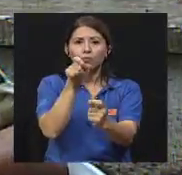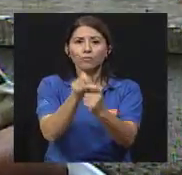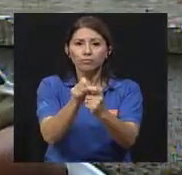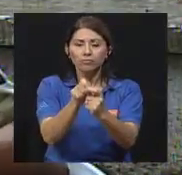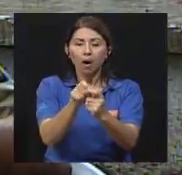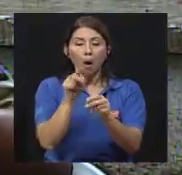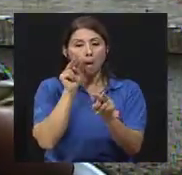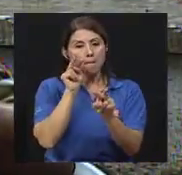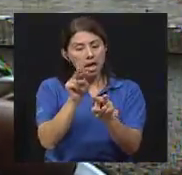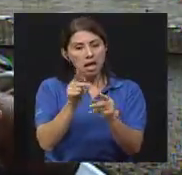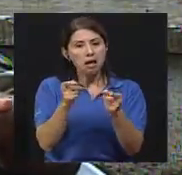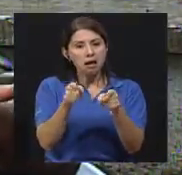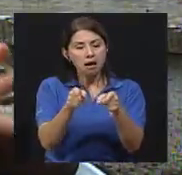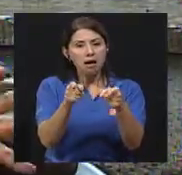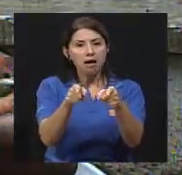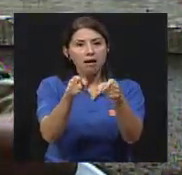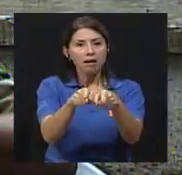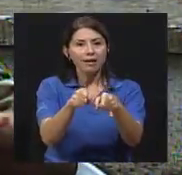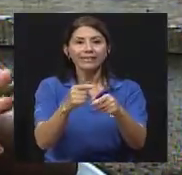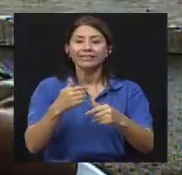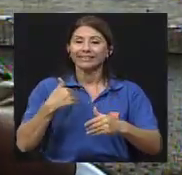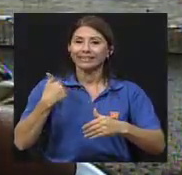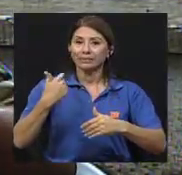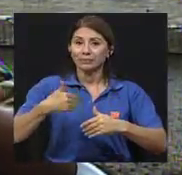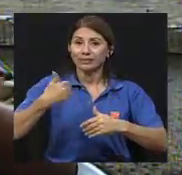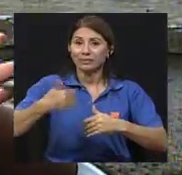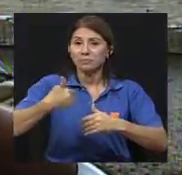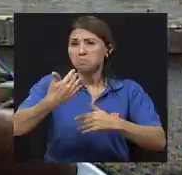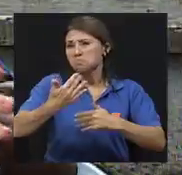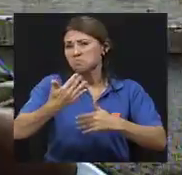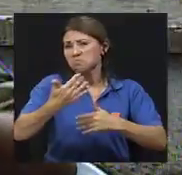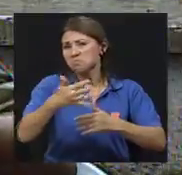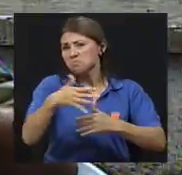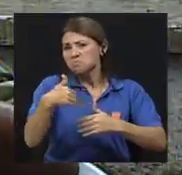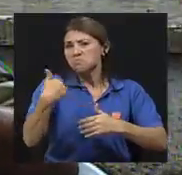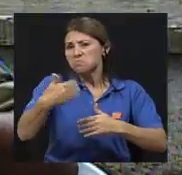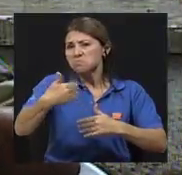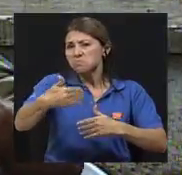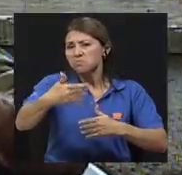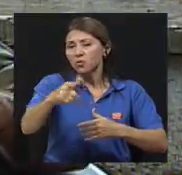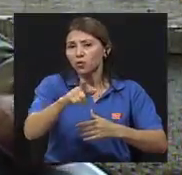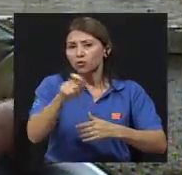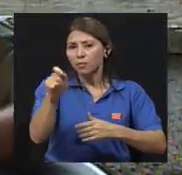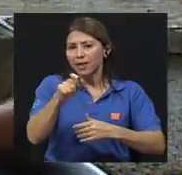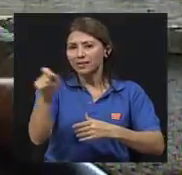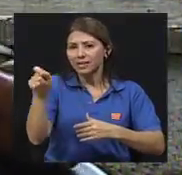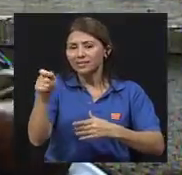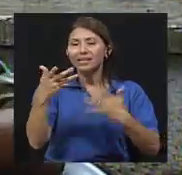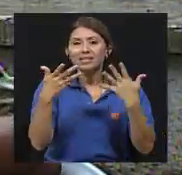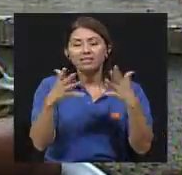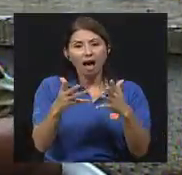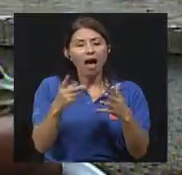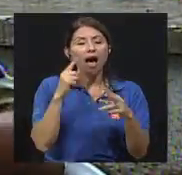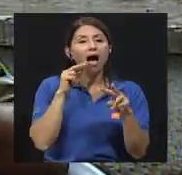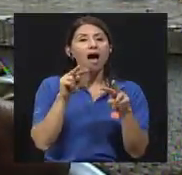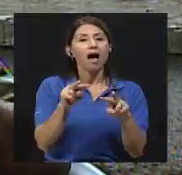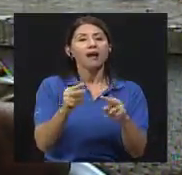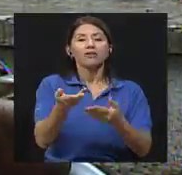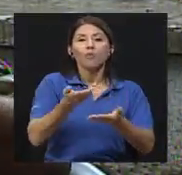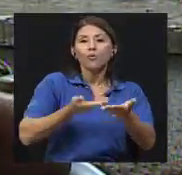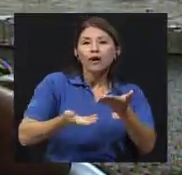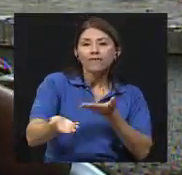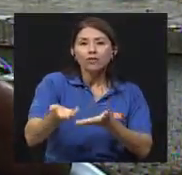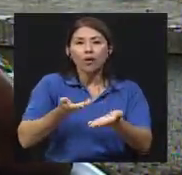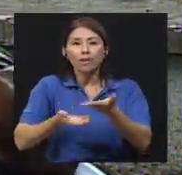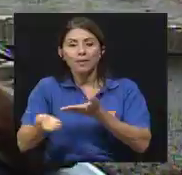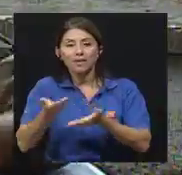va surgiendo. Y llegar a un momento de, dentro de unas sesiones, unos meses, que se hace una retroalimentación. sea,